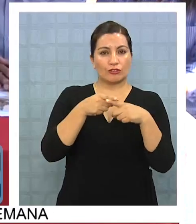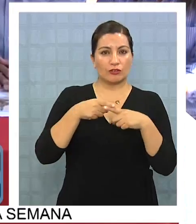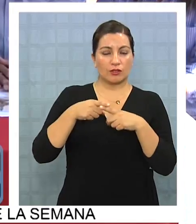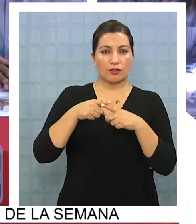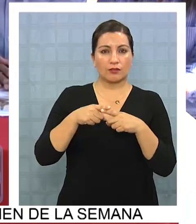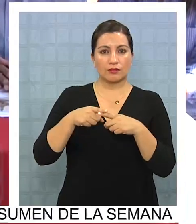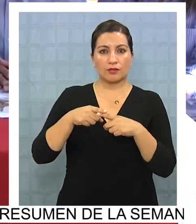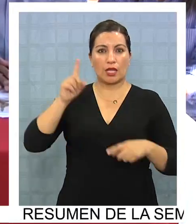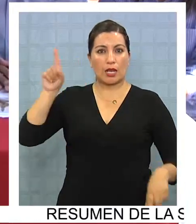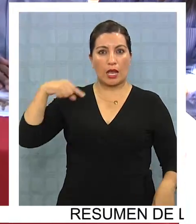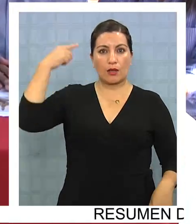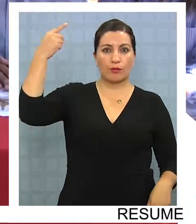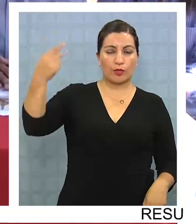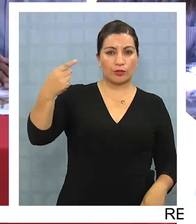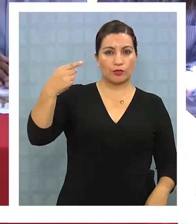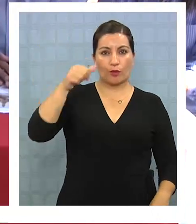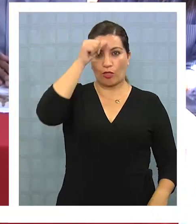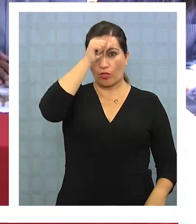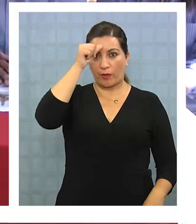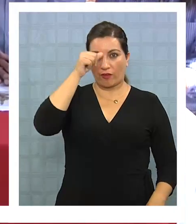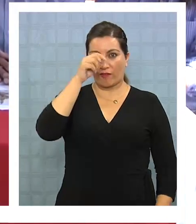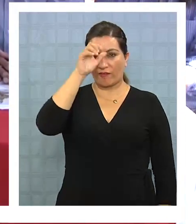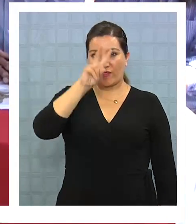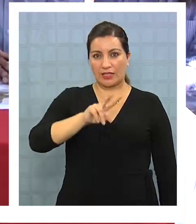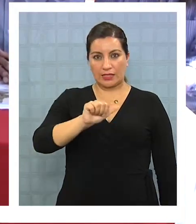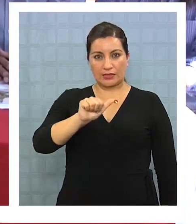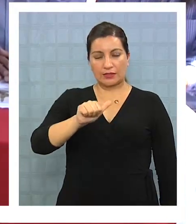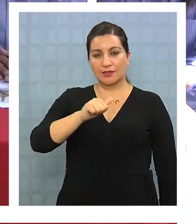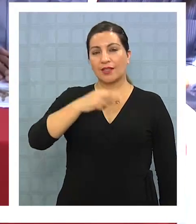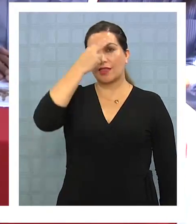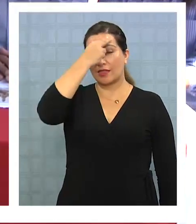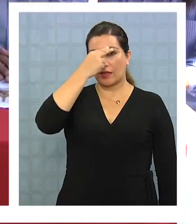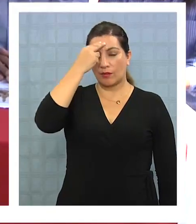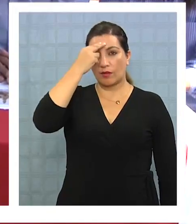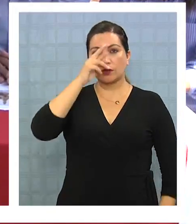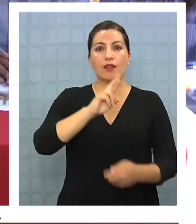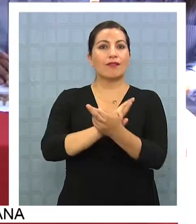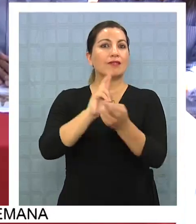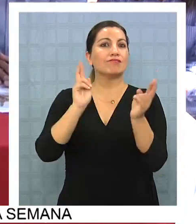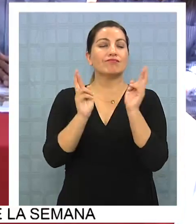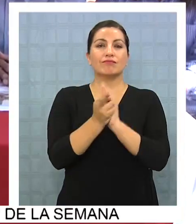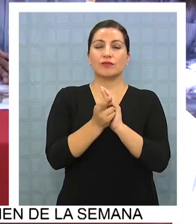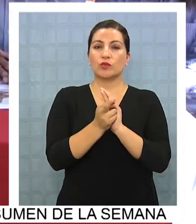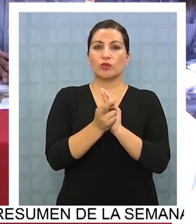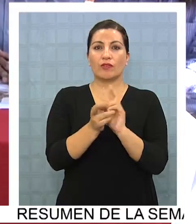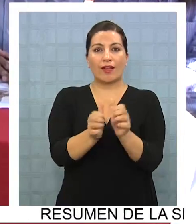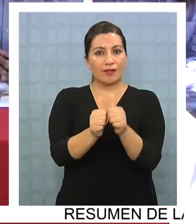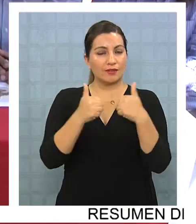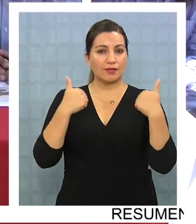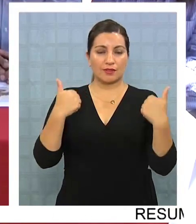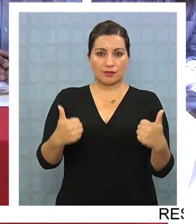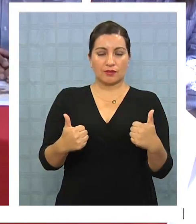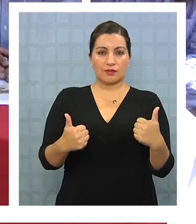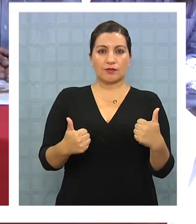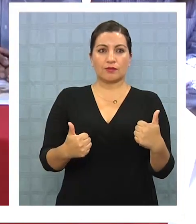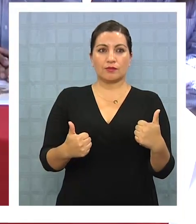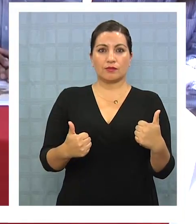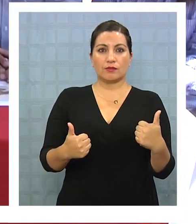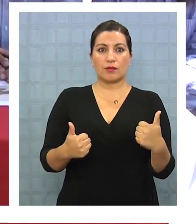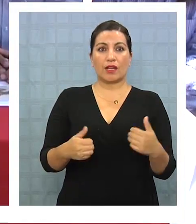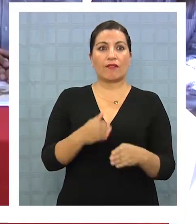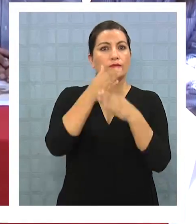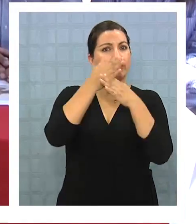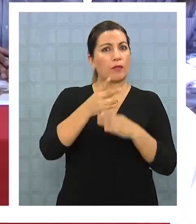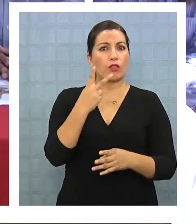próximo domingo 26 de marzo se renueva la directiva del partido para que lo acabece durante los próximos dos